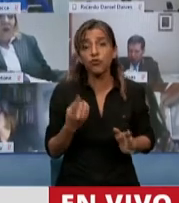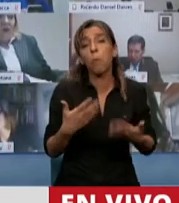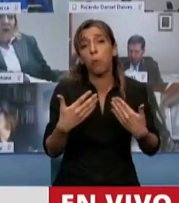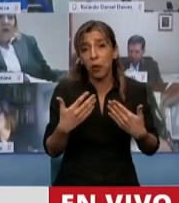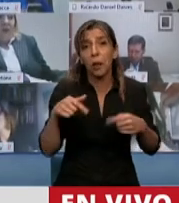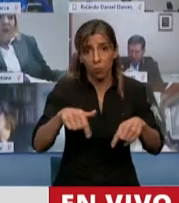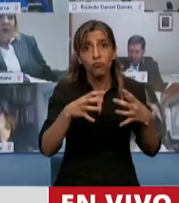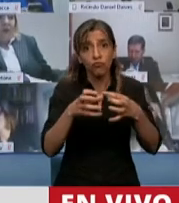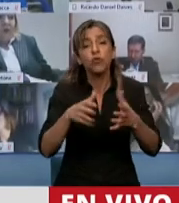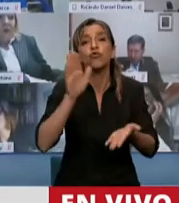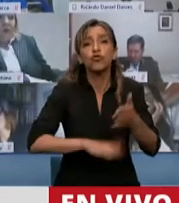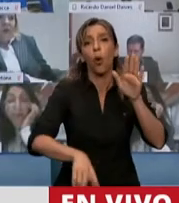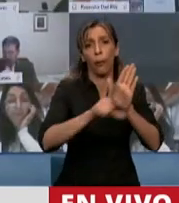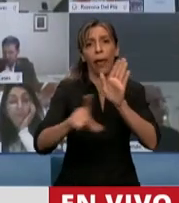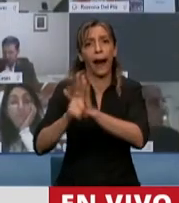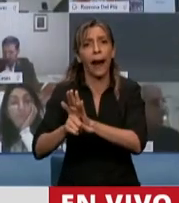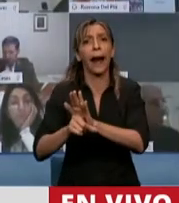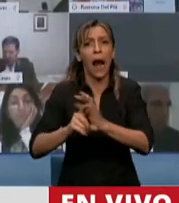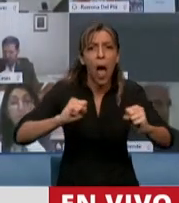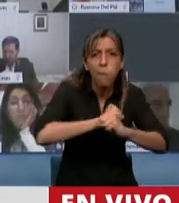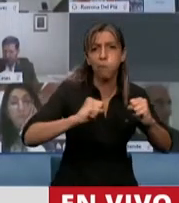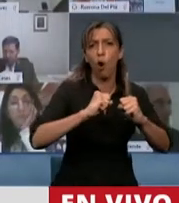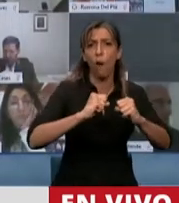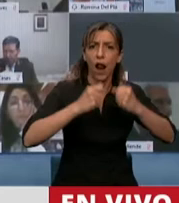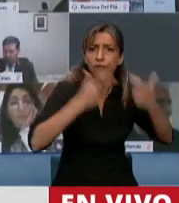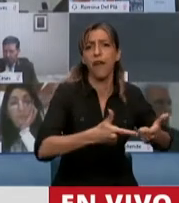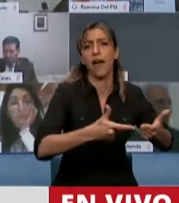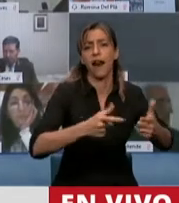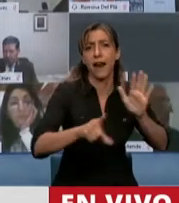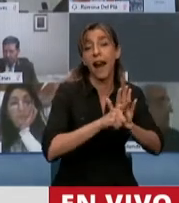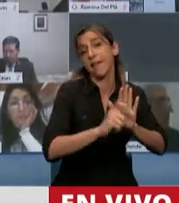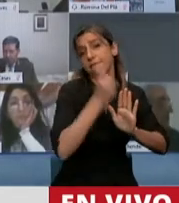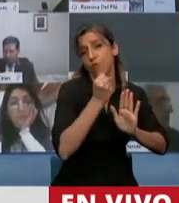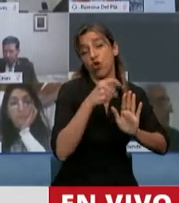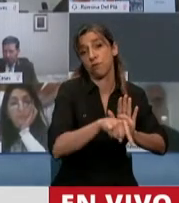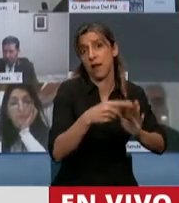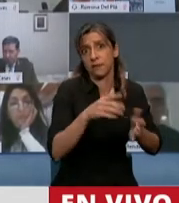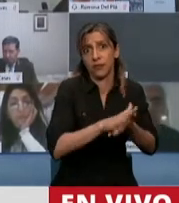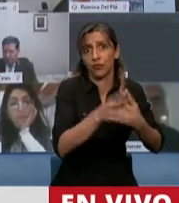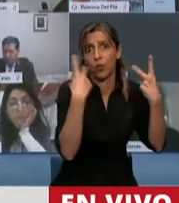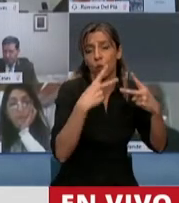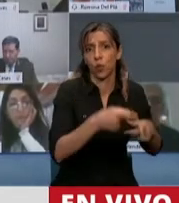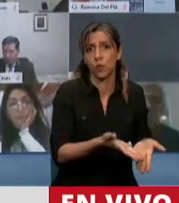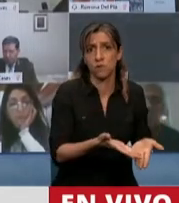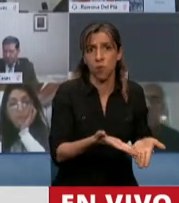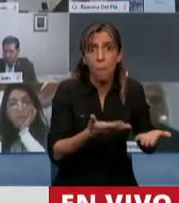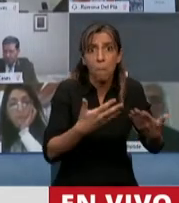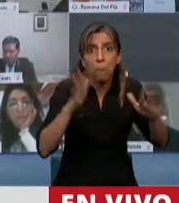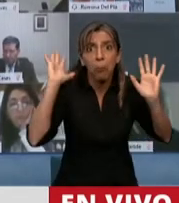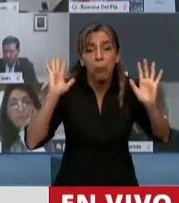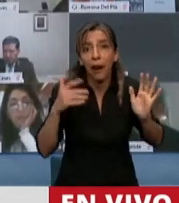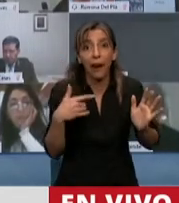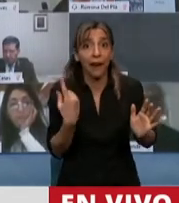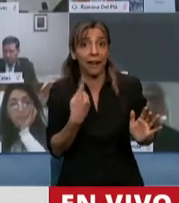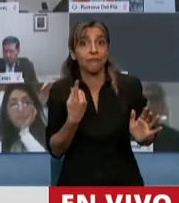sancionando leyes. Podríamos estar aprobando una ley tan importante. Se ha repetido mucho esto